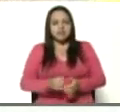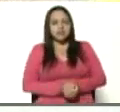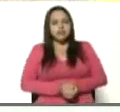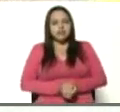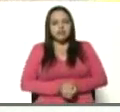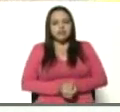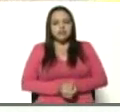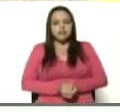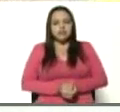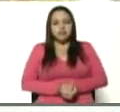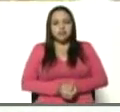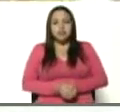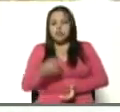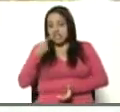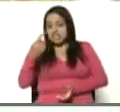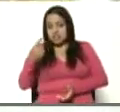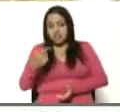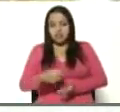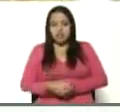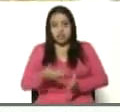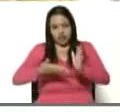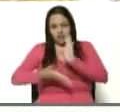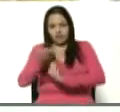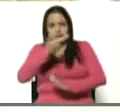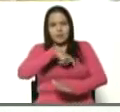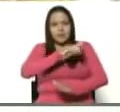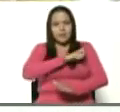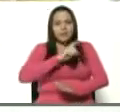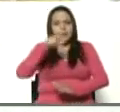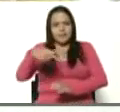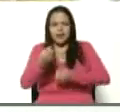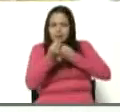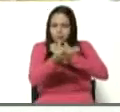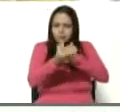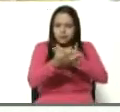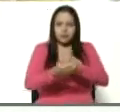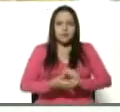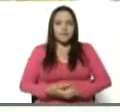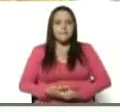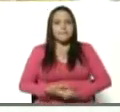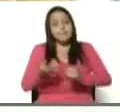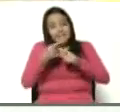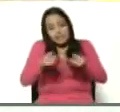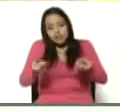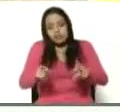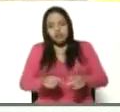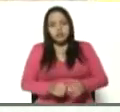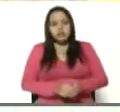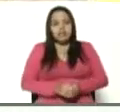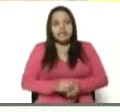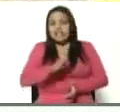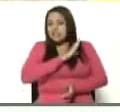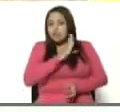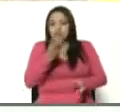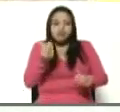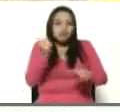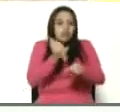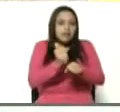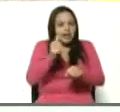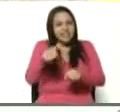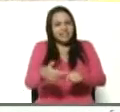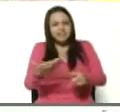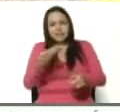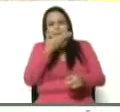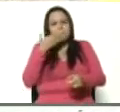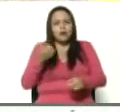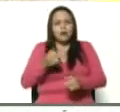Les había dicho que fuera directo a Madrid, y de Madrid diera su discurso. Pero teníamos mucho trabajo aquí y preferimos